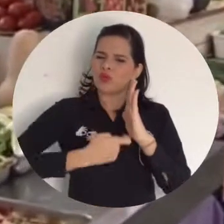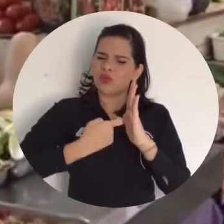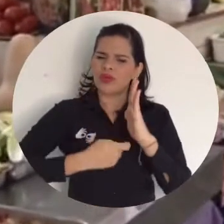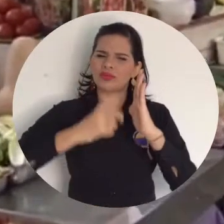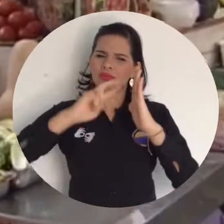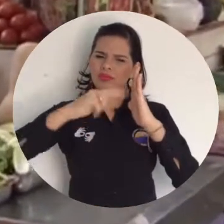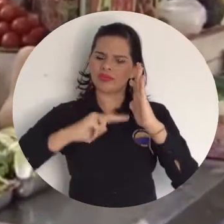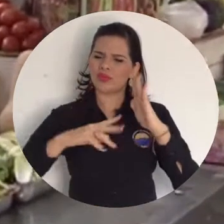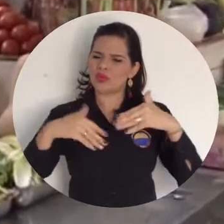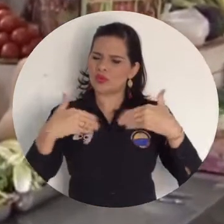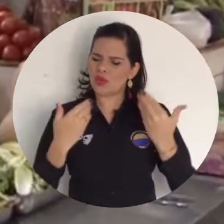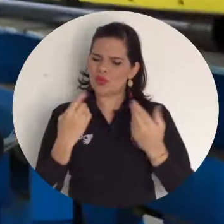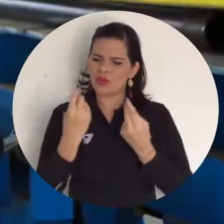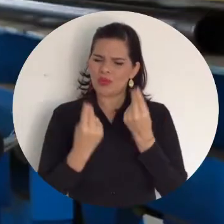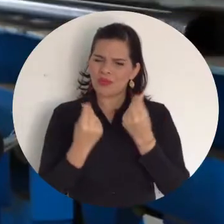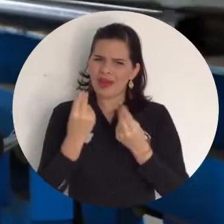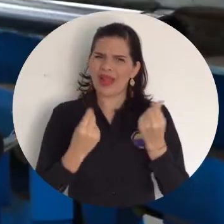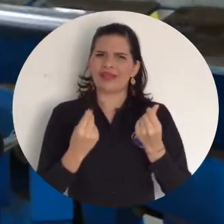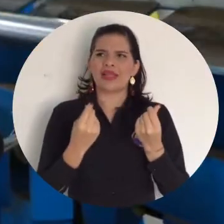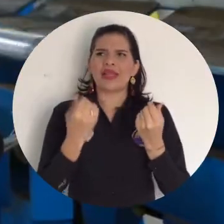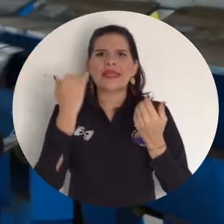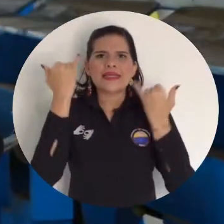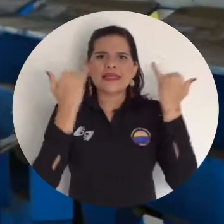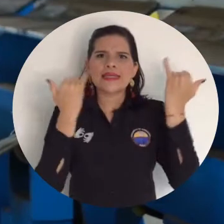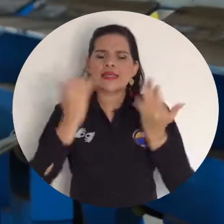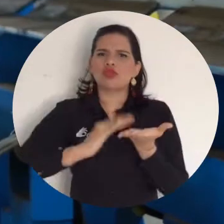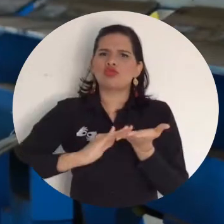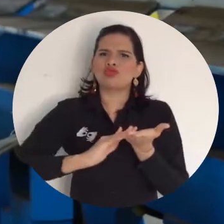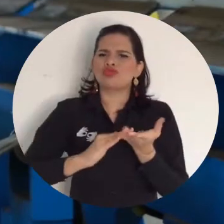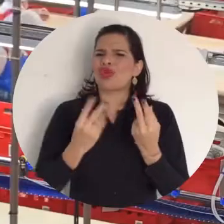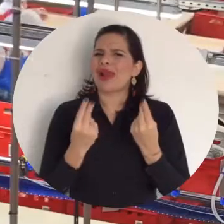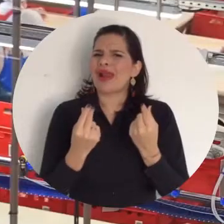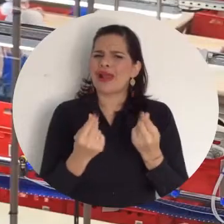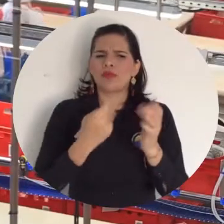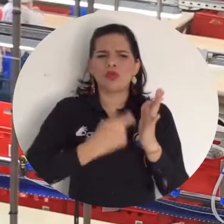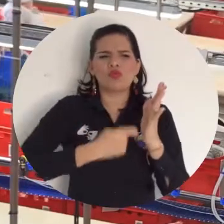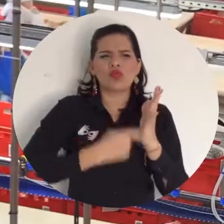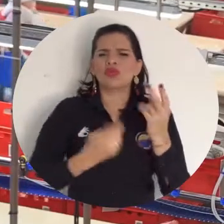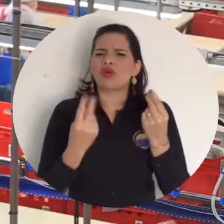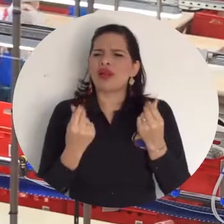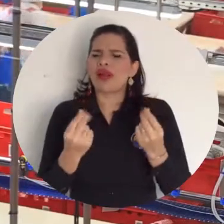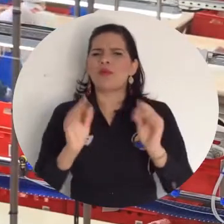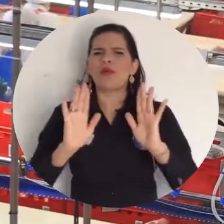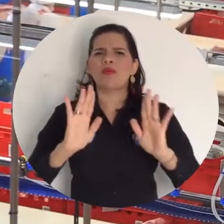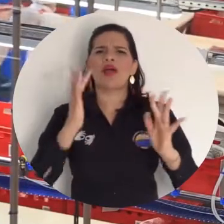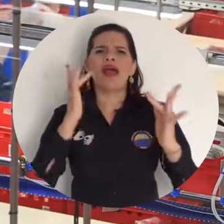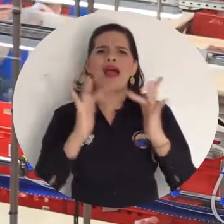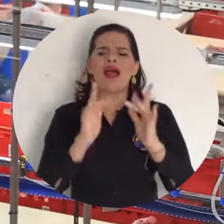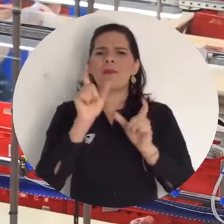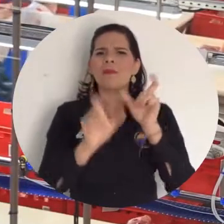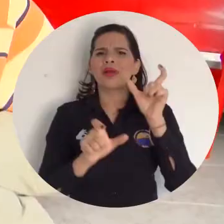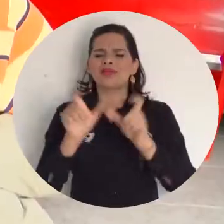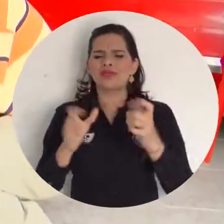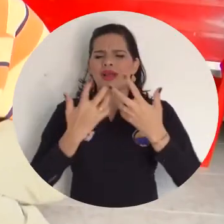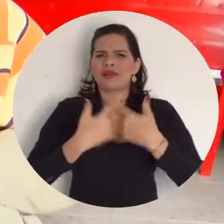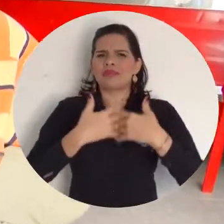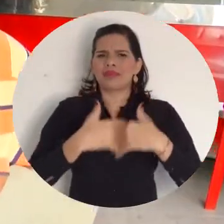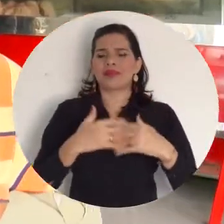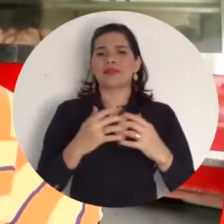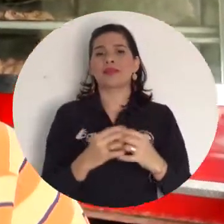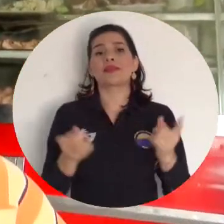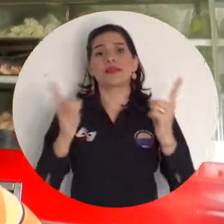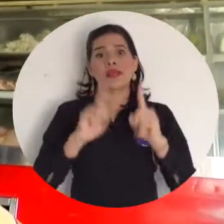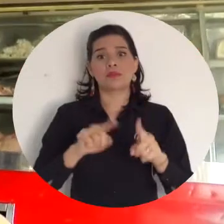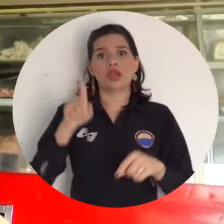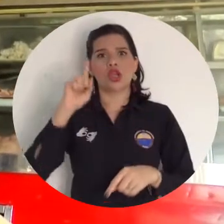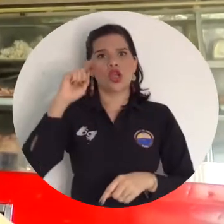plana para el tema empresarial, fácil y expedita para las personas naturales, eliminar esa ausencia de producción de bienes públicos, que los gobiernos subnacionales